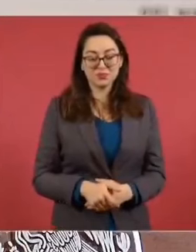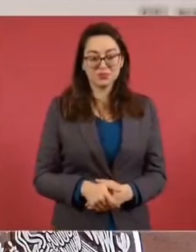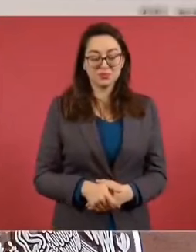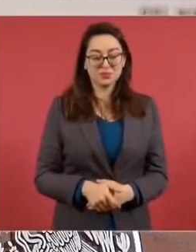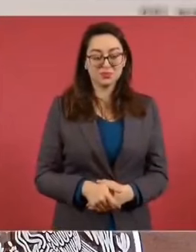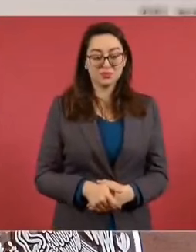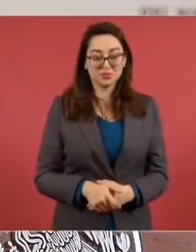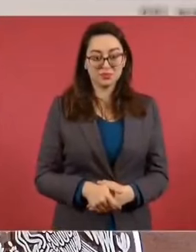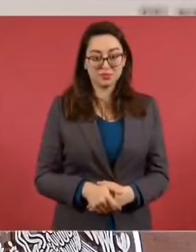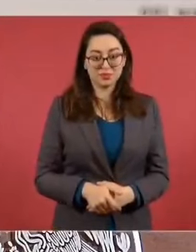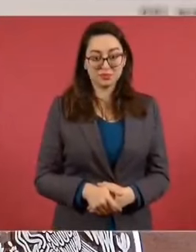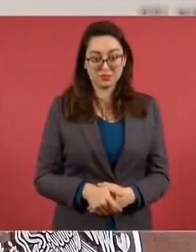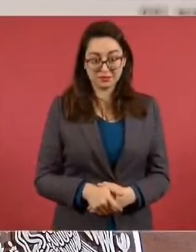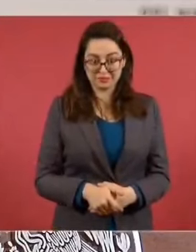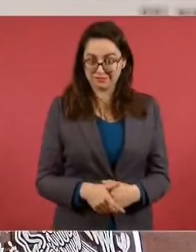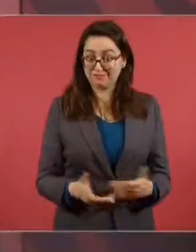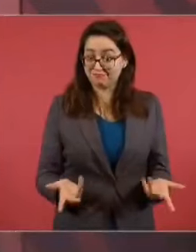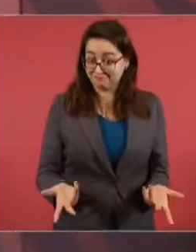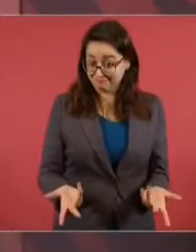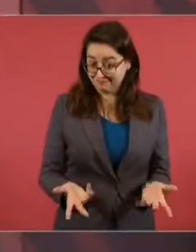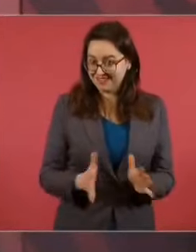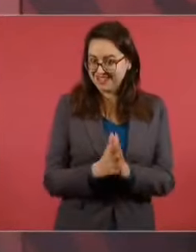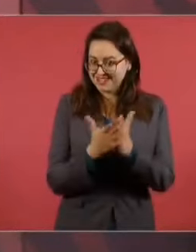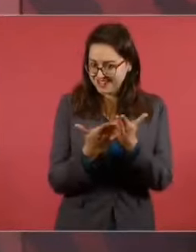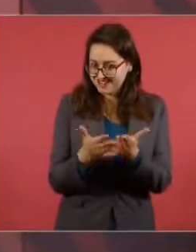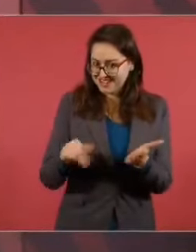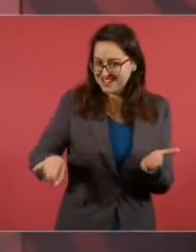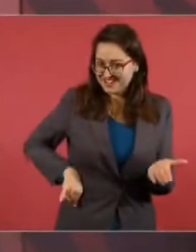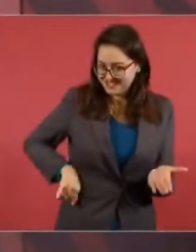No se pierdan el próximo libro.